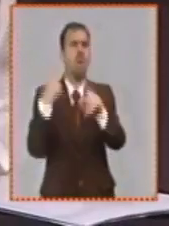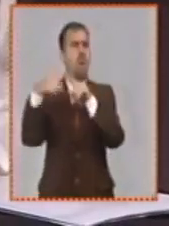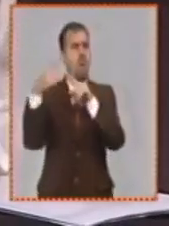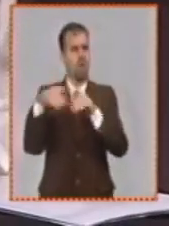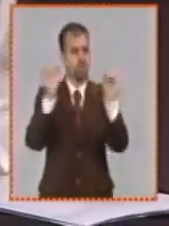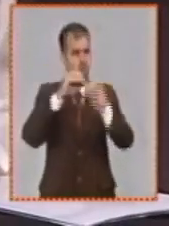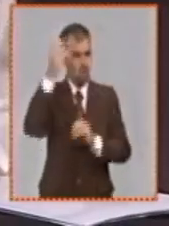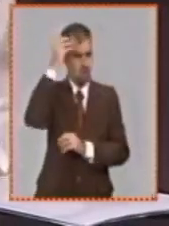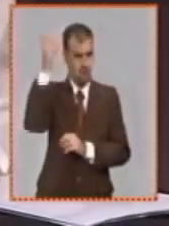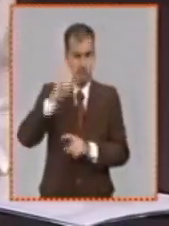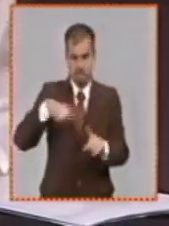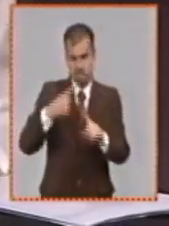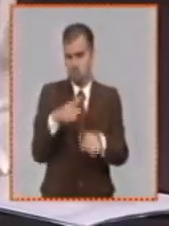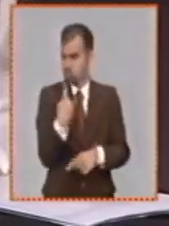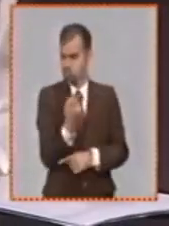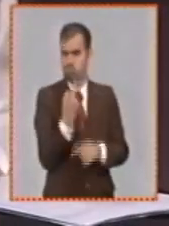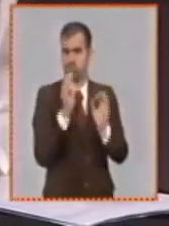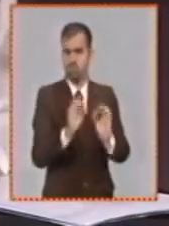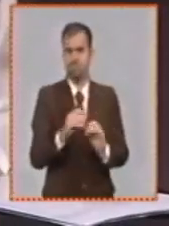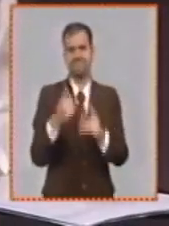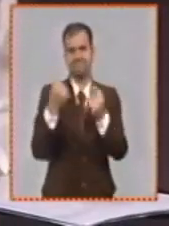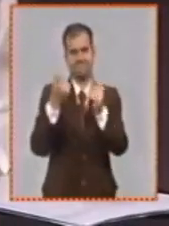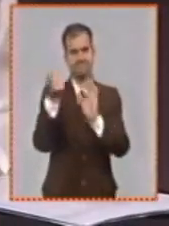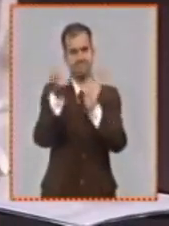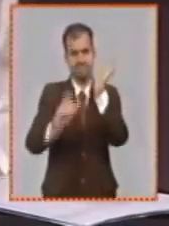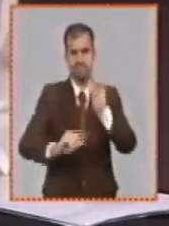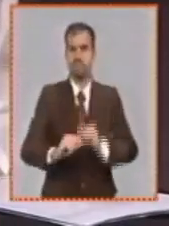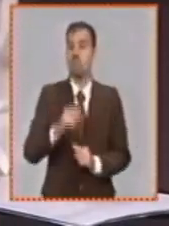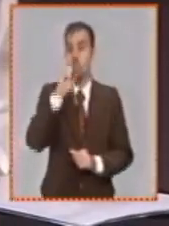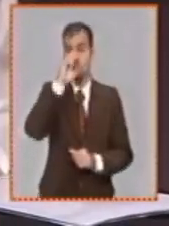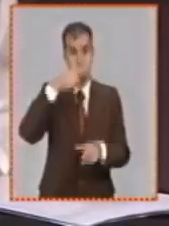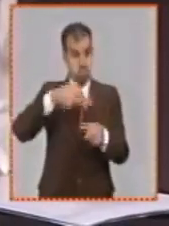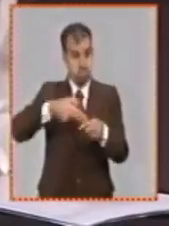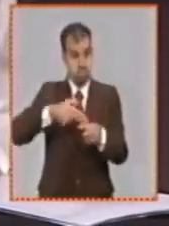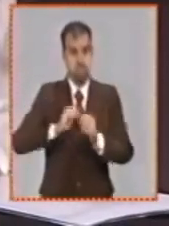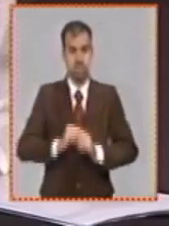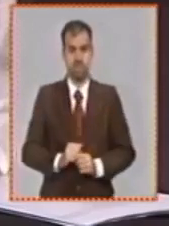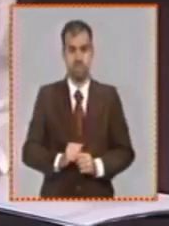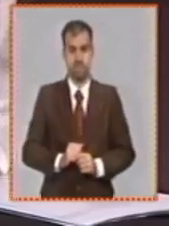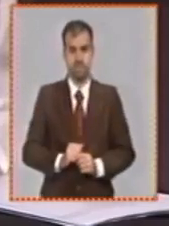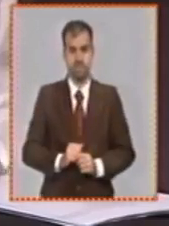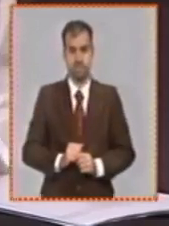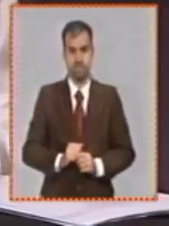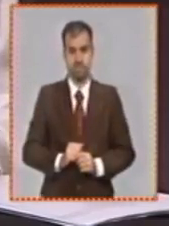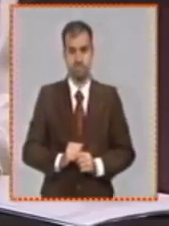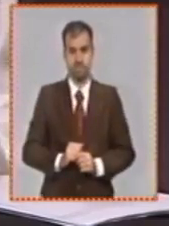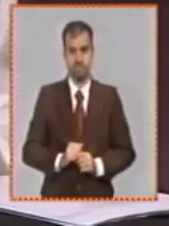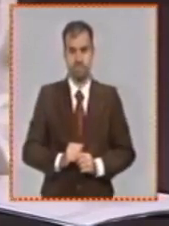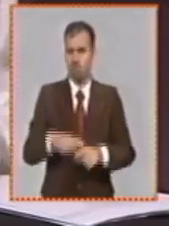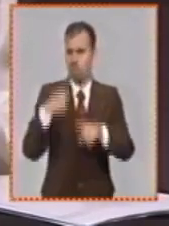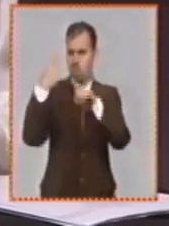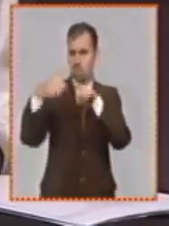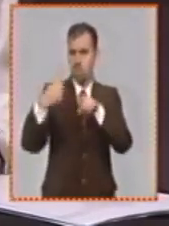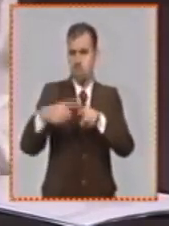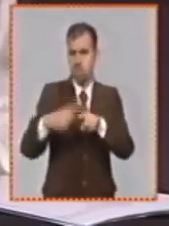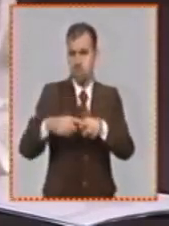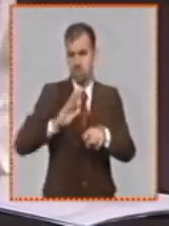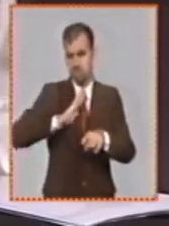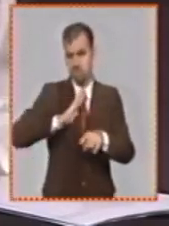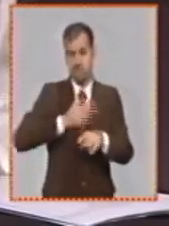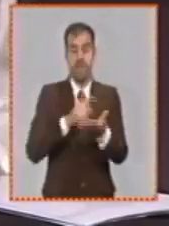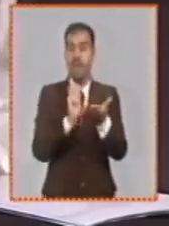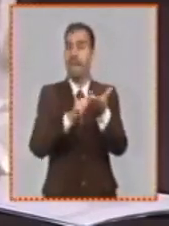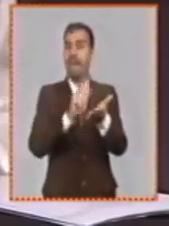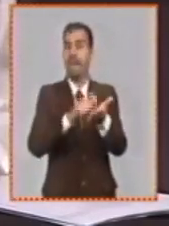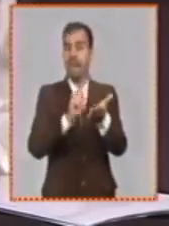la tarifa eléctrica, los combustibles de cocción, los combustibles que se expenden en los servicentros. Todos los productos de